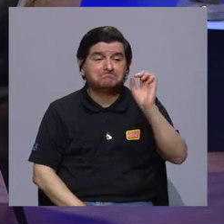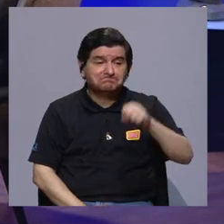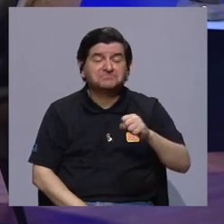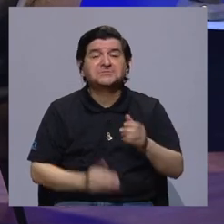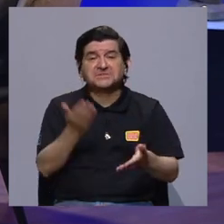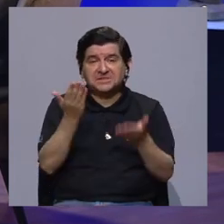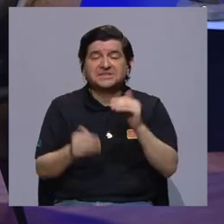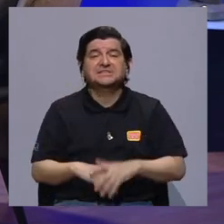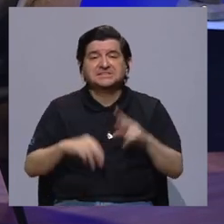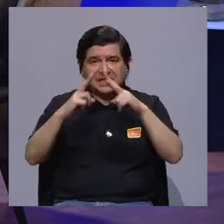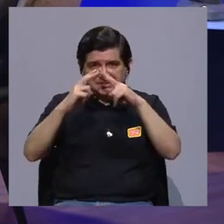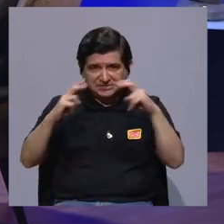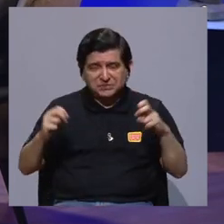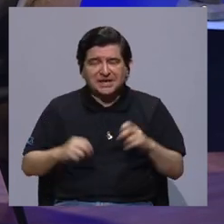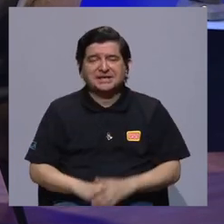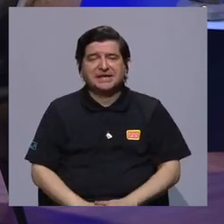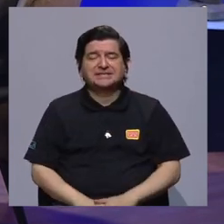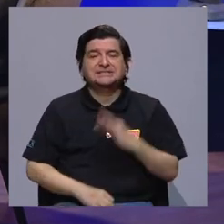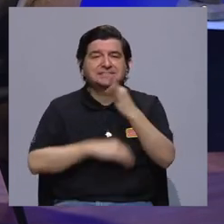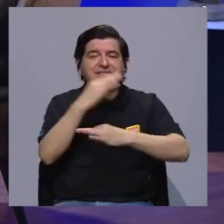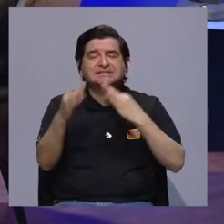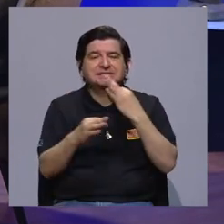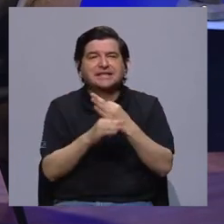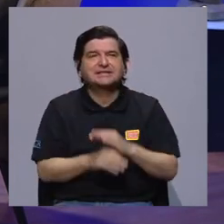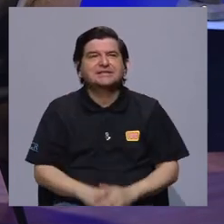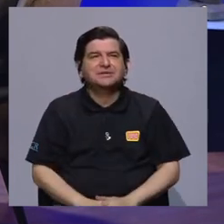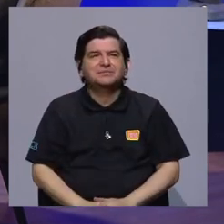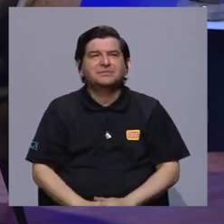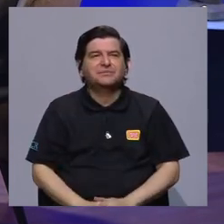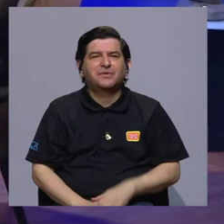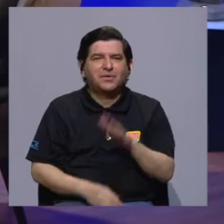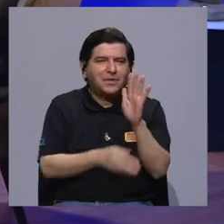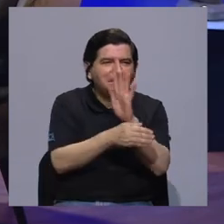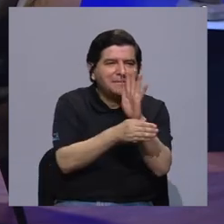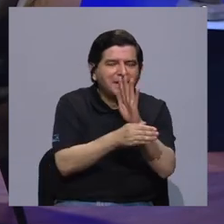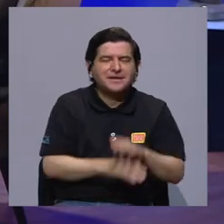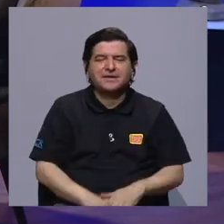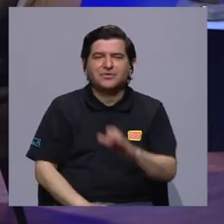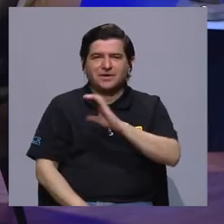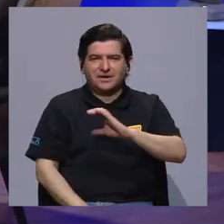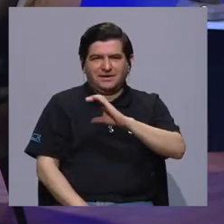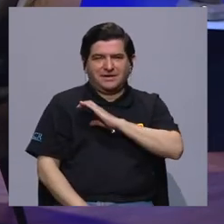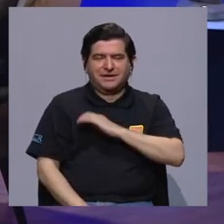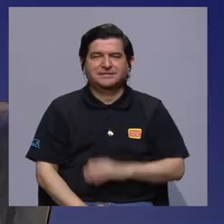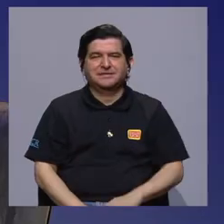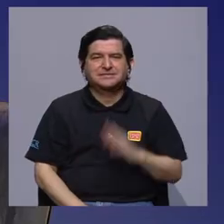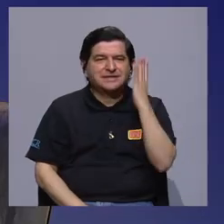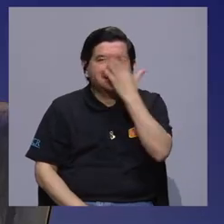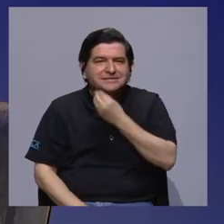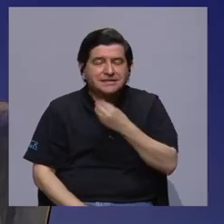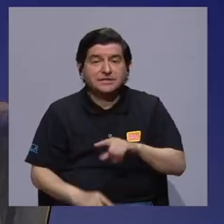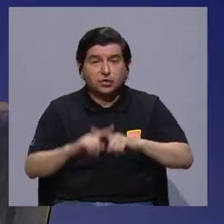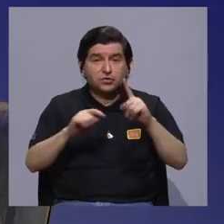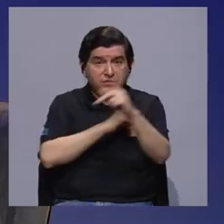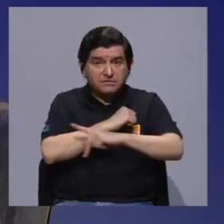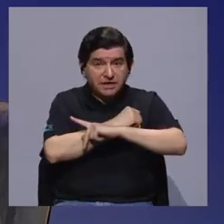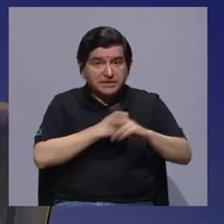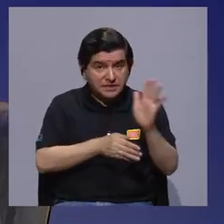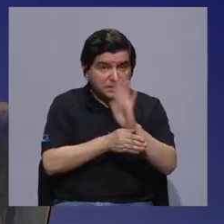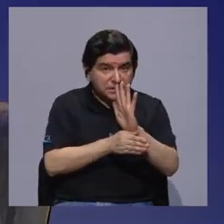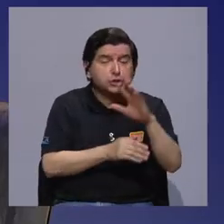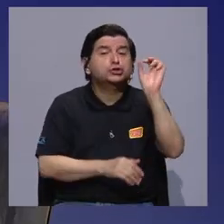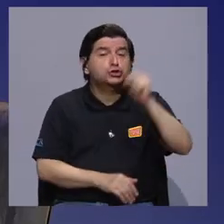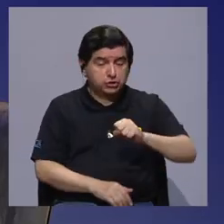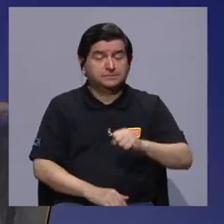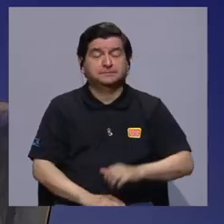Y sí, es un poco, es un análisis estético y narrativo de estas películas. ¿Películas de varios países, Carolina?